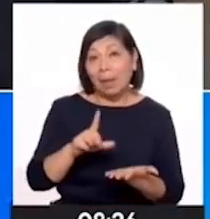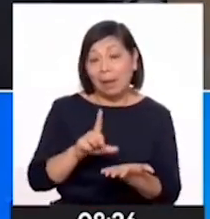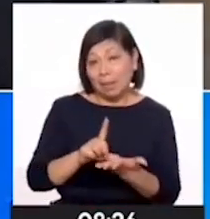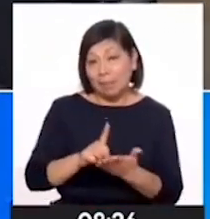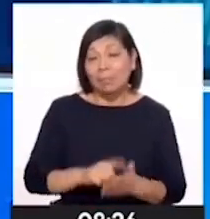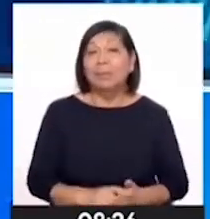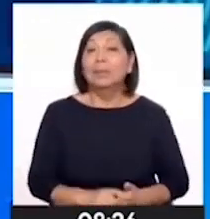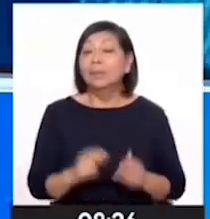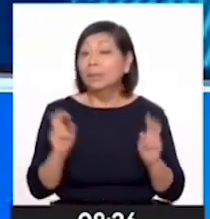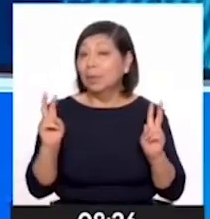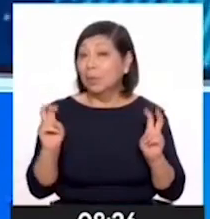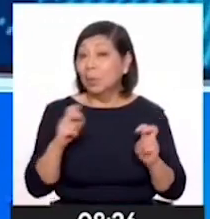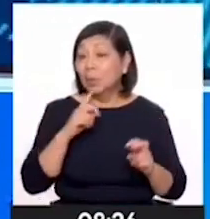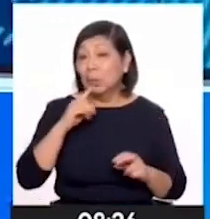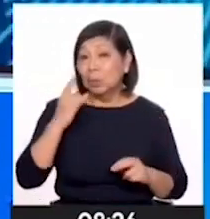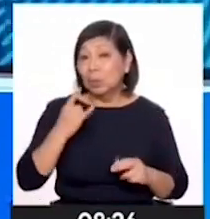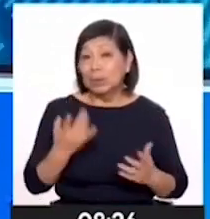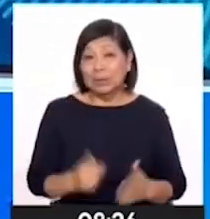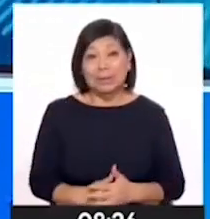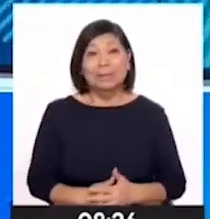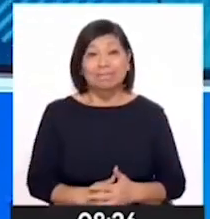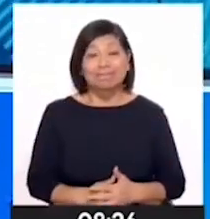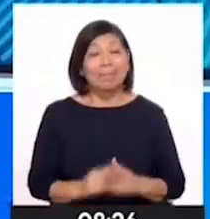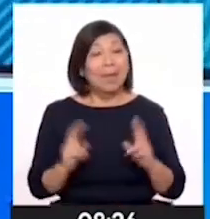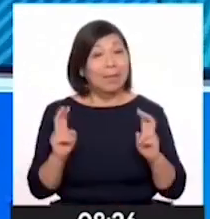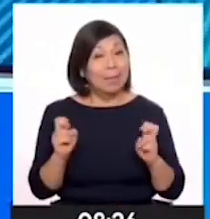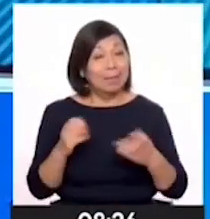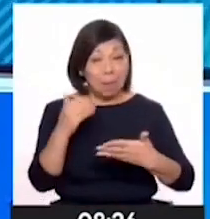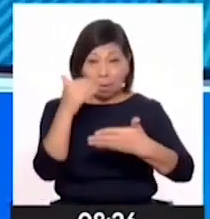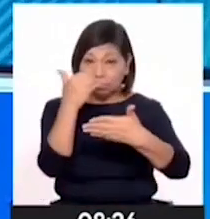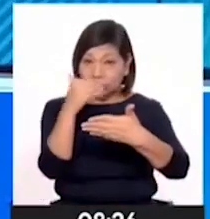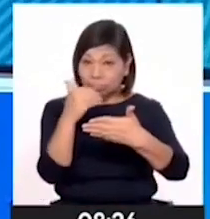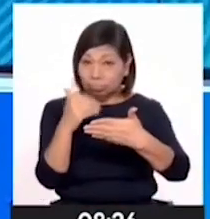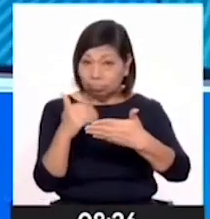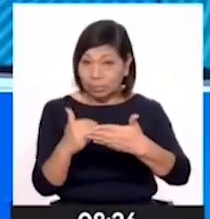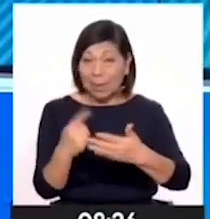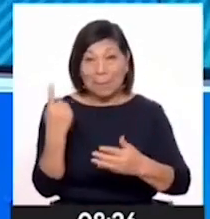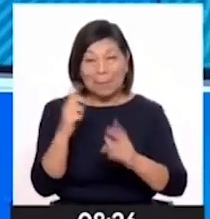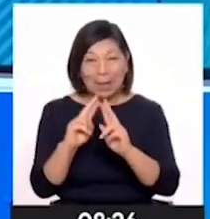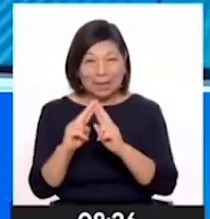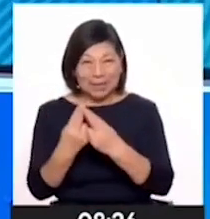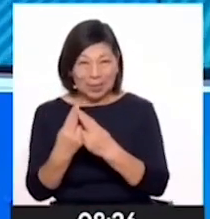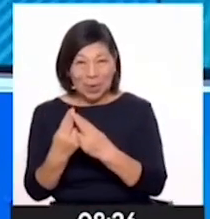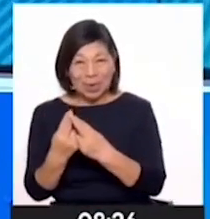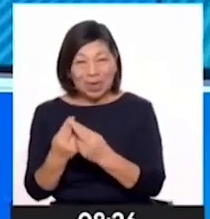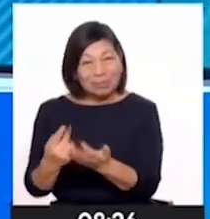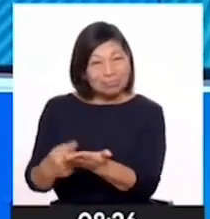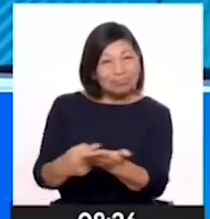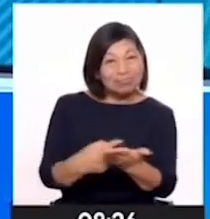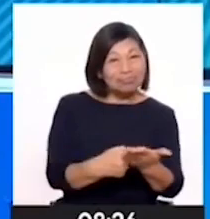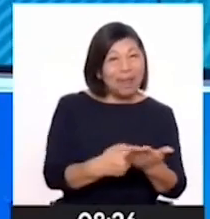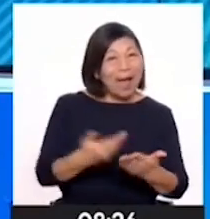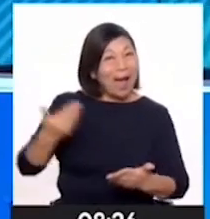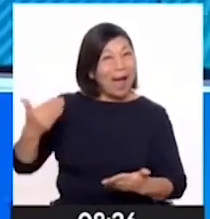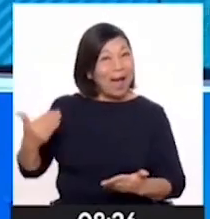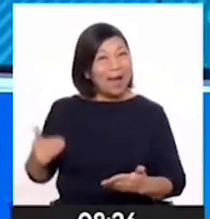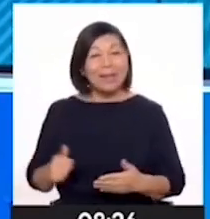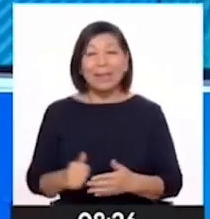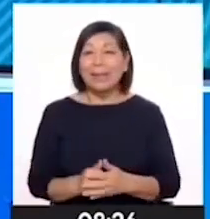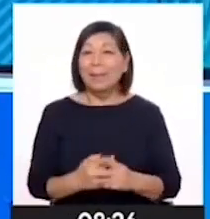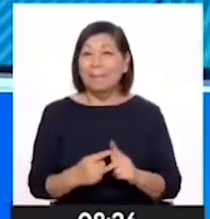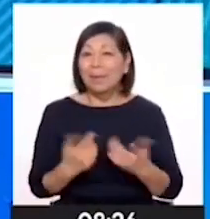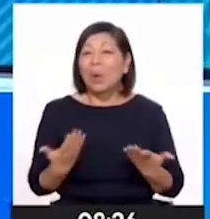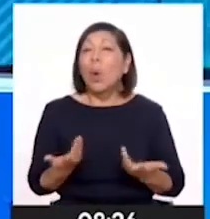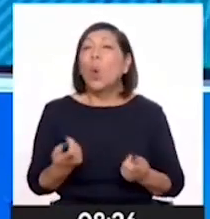fue uno de los temas, ¿no? La emergencia climatológica, uno de los temas en agenda que se discutieron en el primer encuentro del Consejo de Estado Regional.